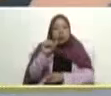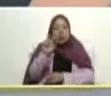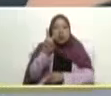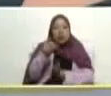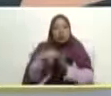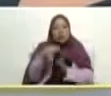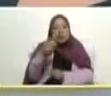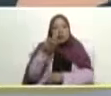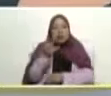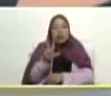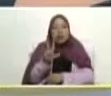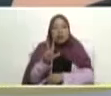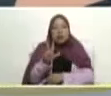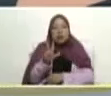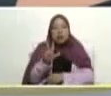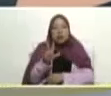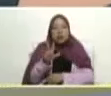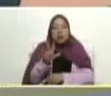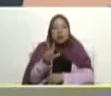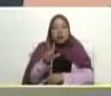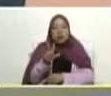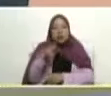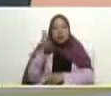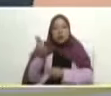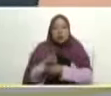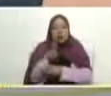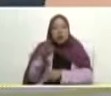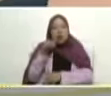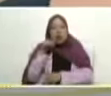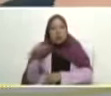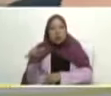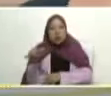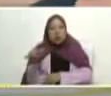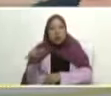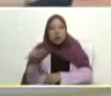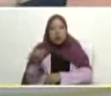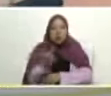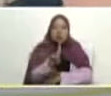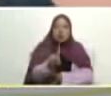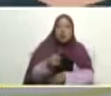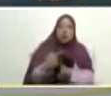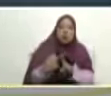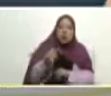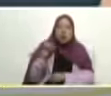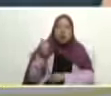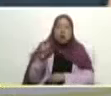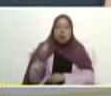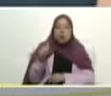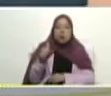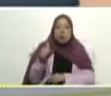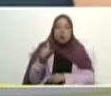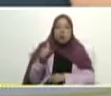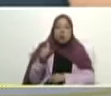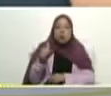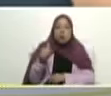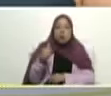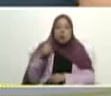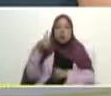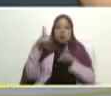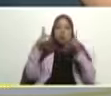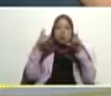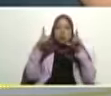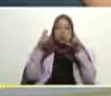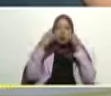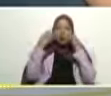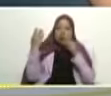correcto Irene me dicen que tú hiciste un reporte del 1x10 del buen gobierno ahí estoy viendo una imagen tuya